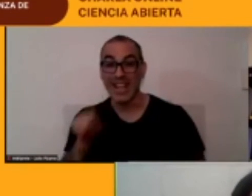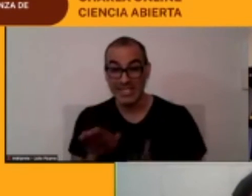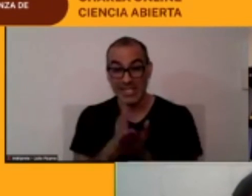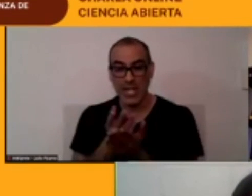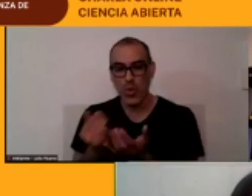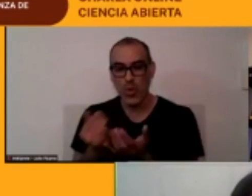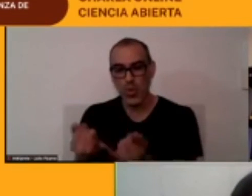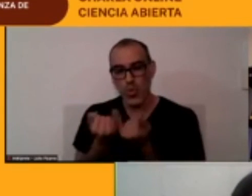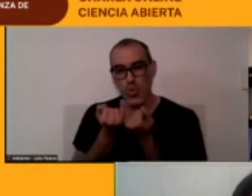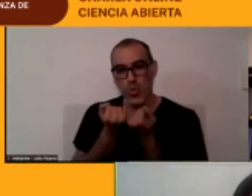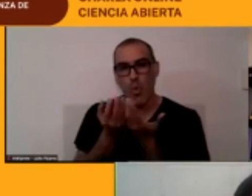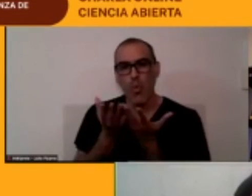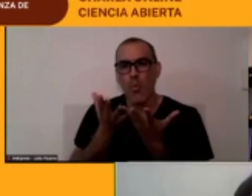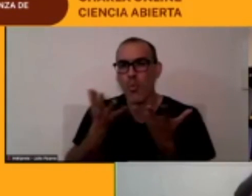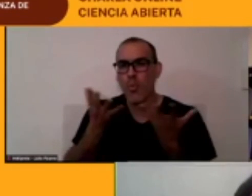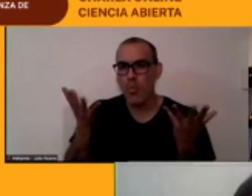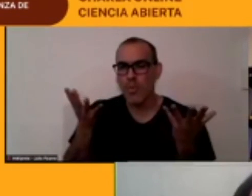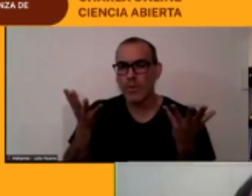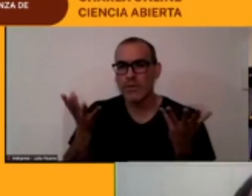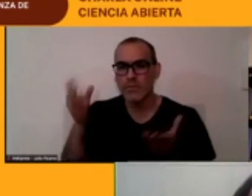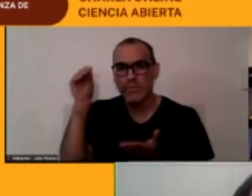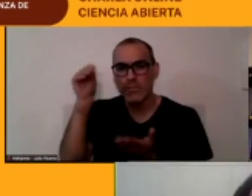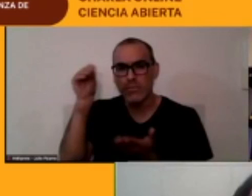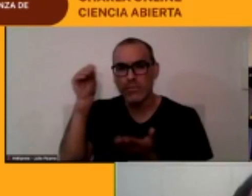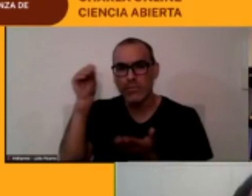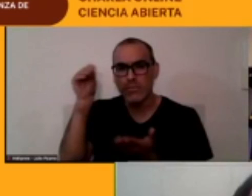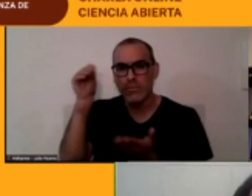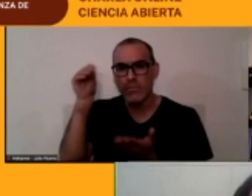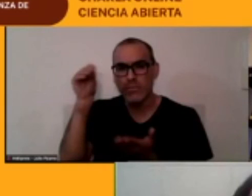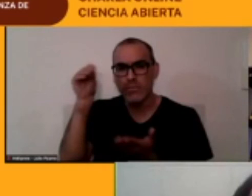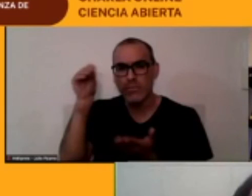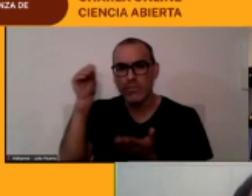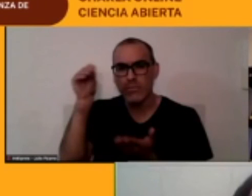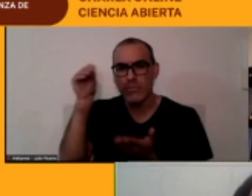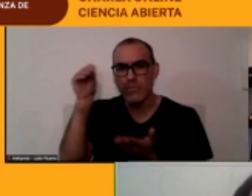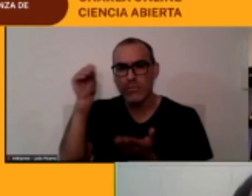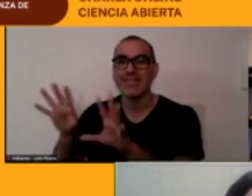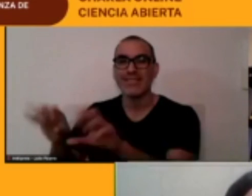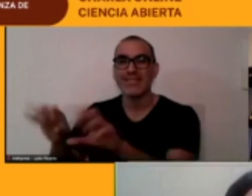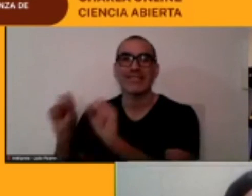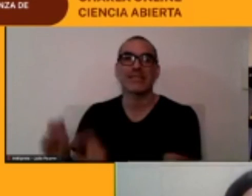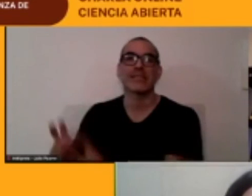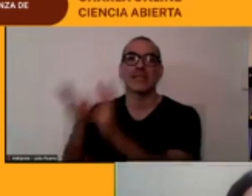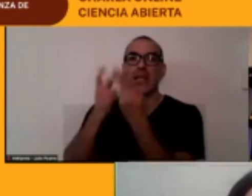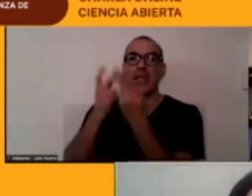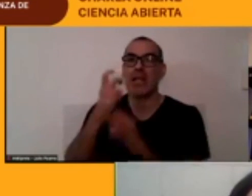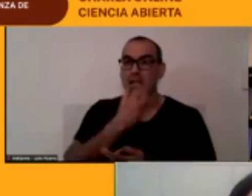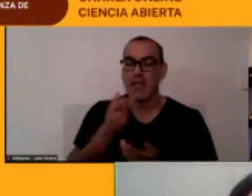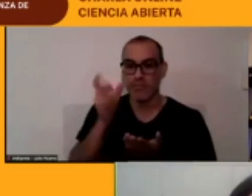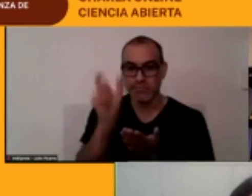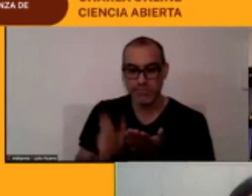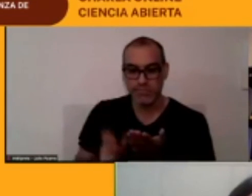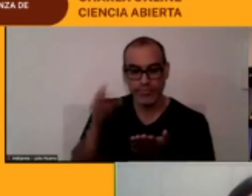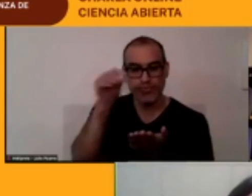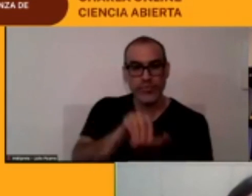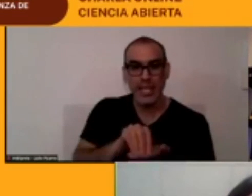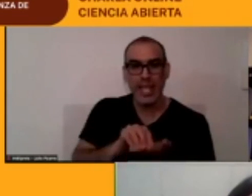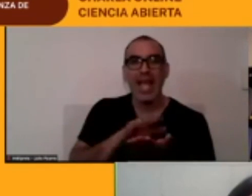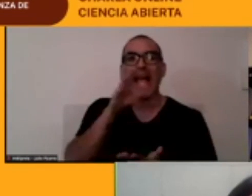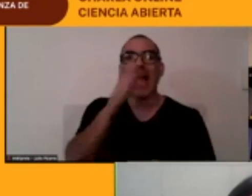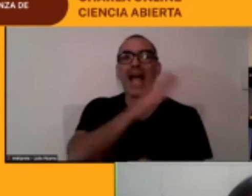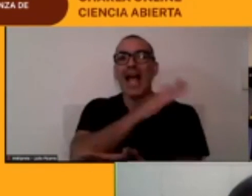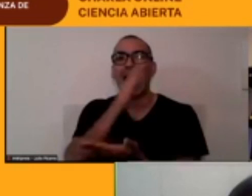registros de lo que él rescató llegando hasta la zona de Copiapú yo invito a